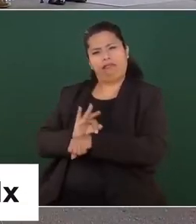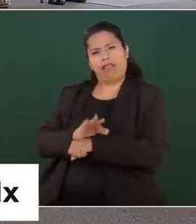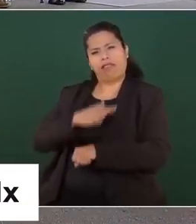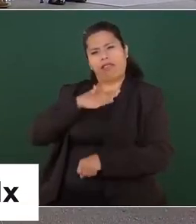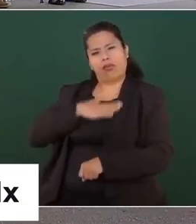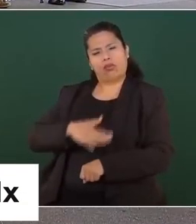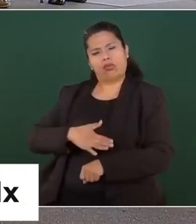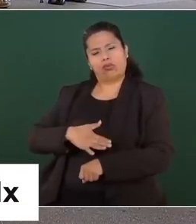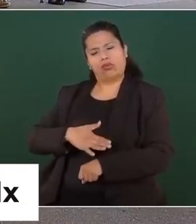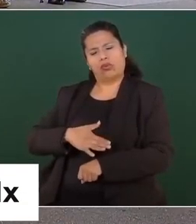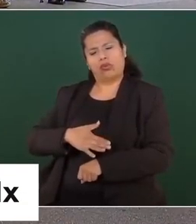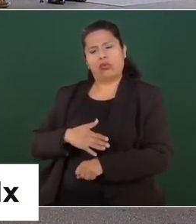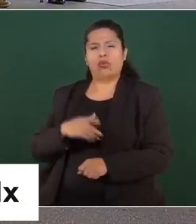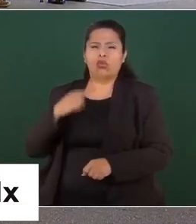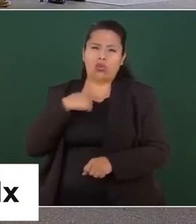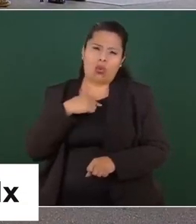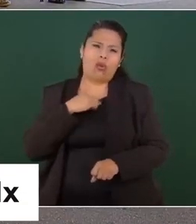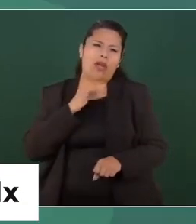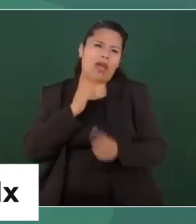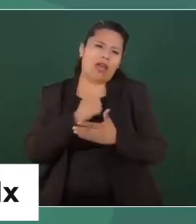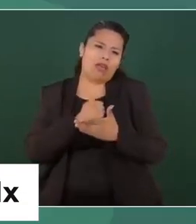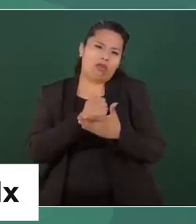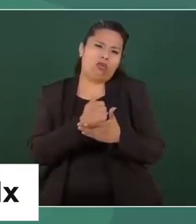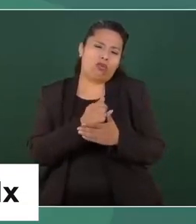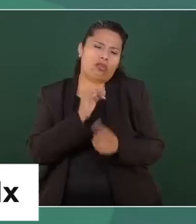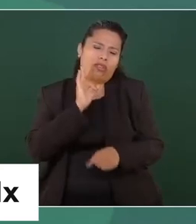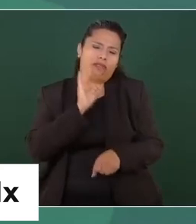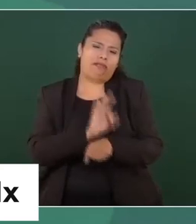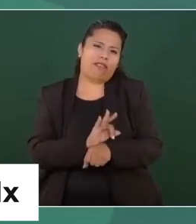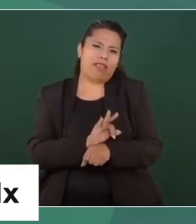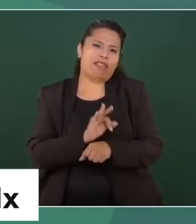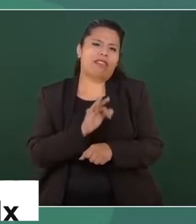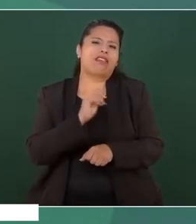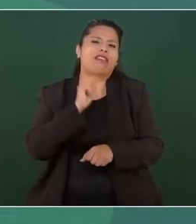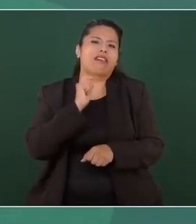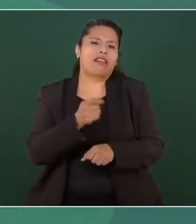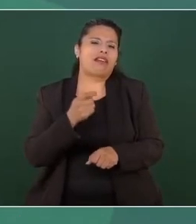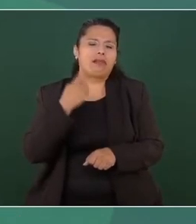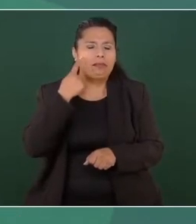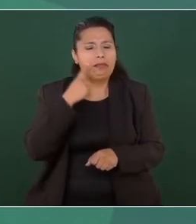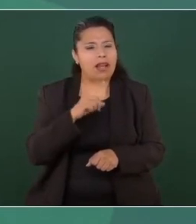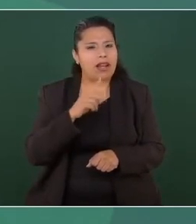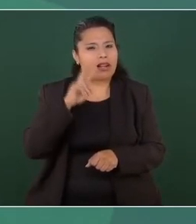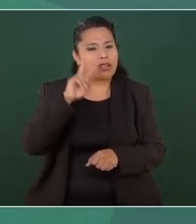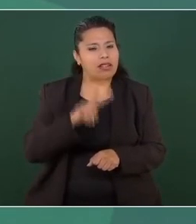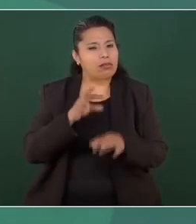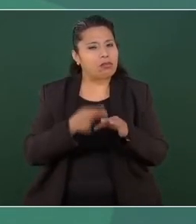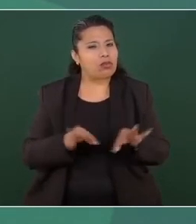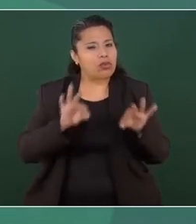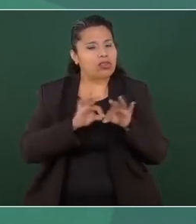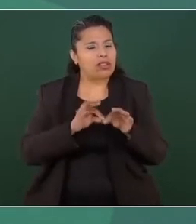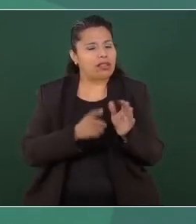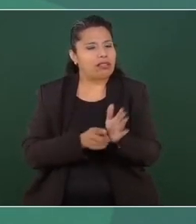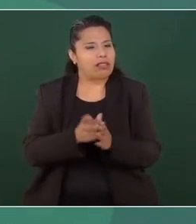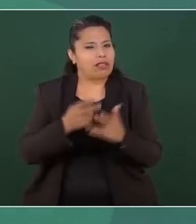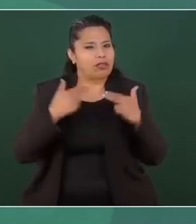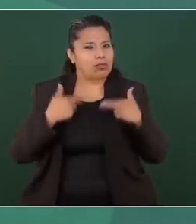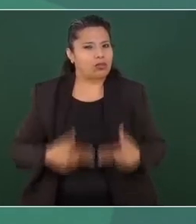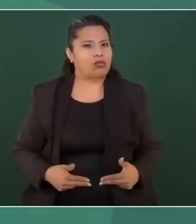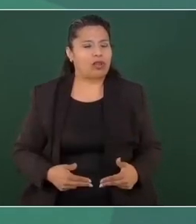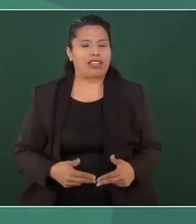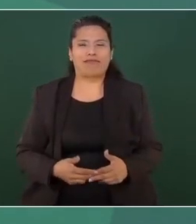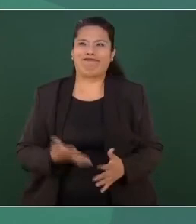de los derechos humanos. Son unos